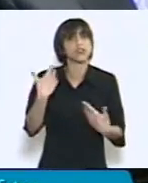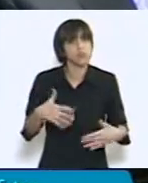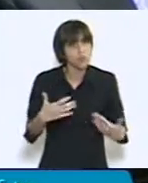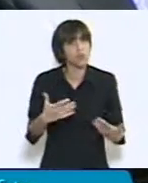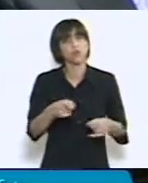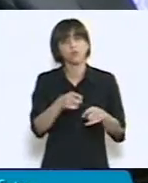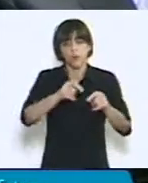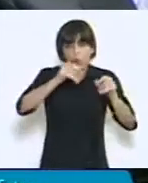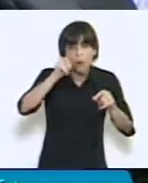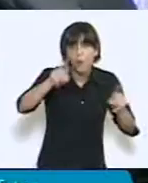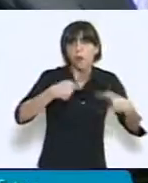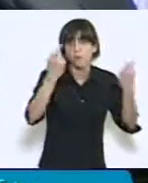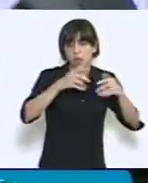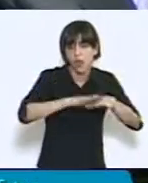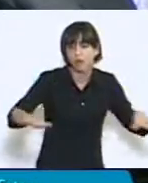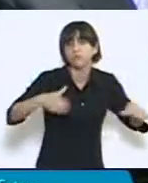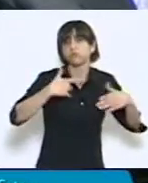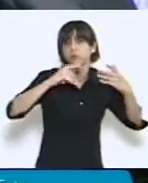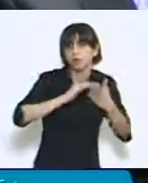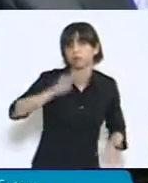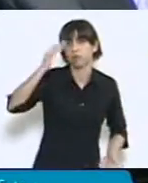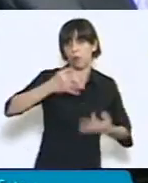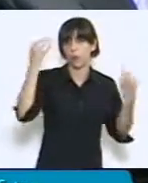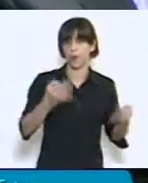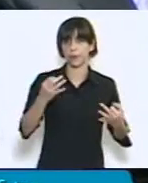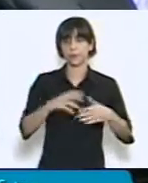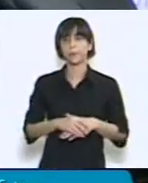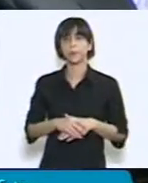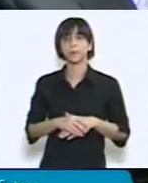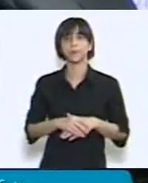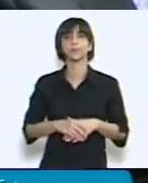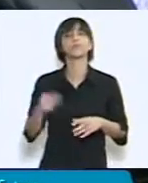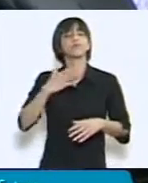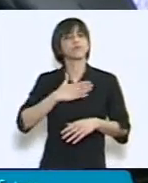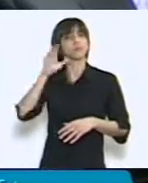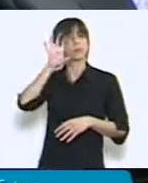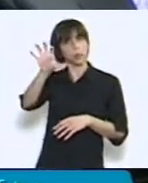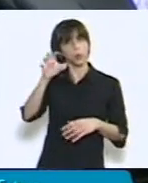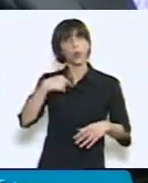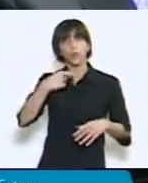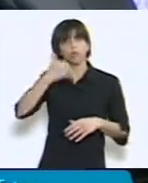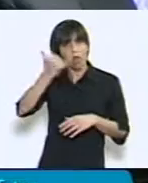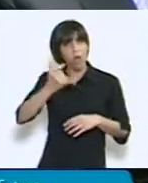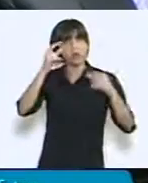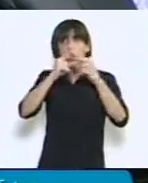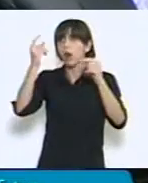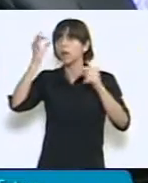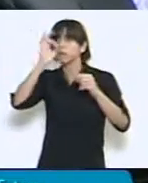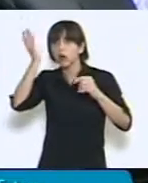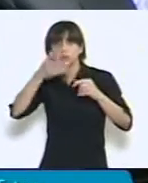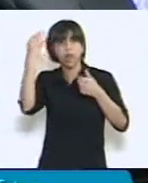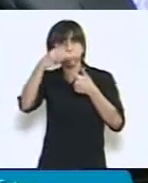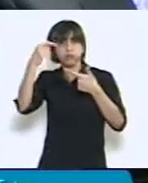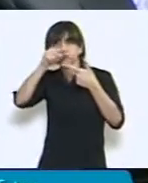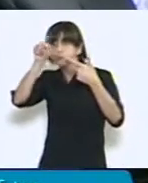directa y altamente positiva. Los datos de mi provincia son muy elocuentes. Con el programa de